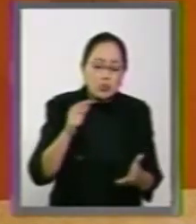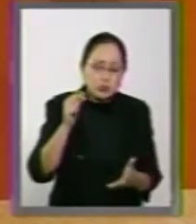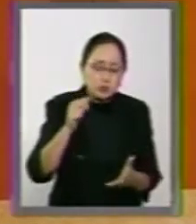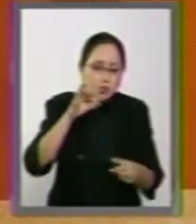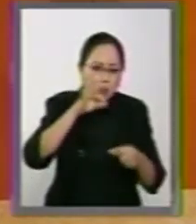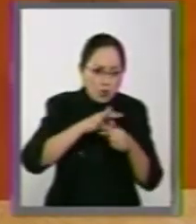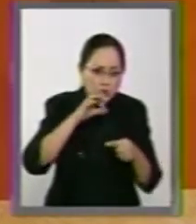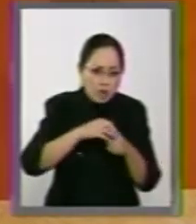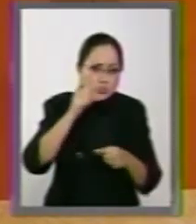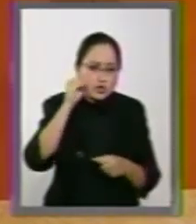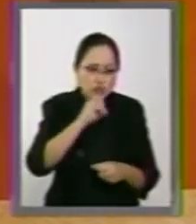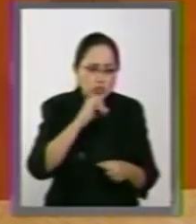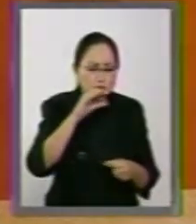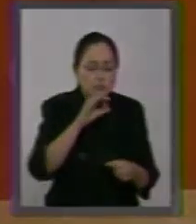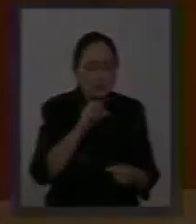de su nominación. Muchas gracias. Gracias.